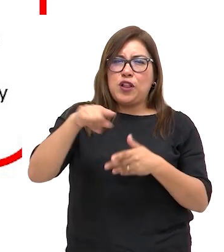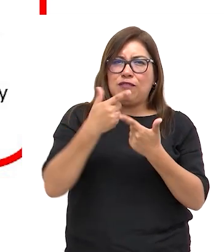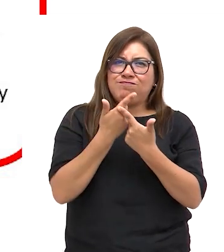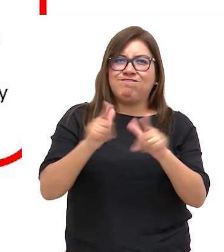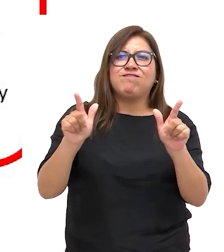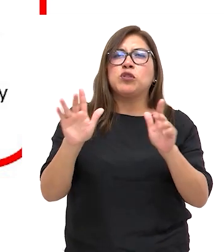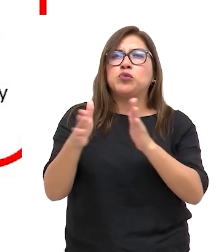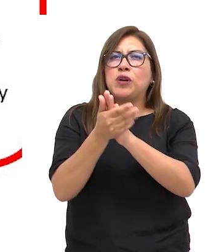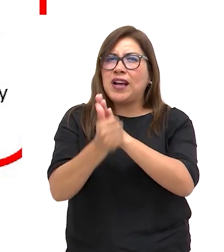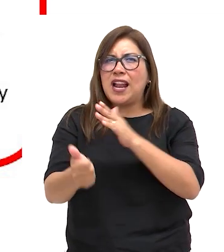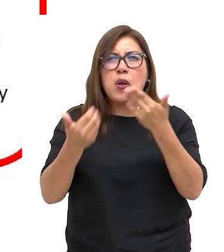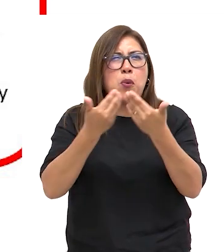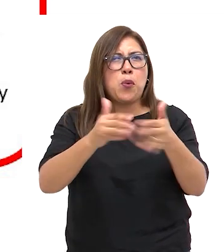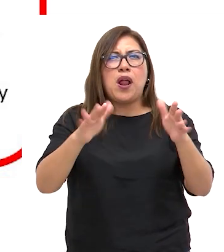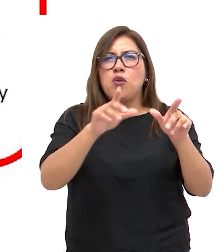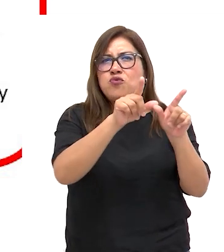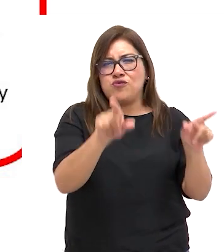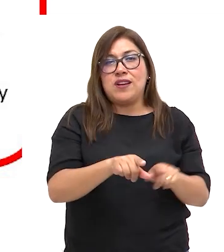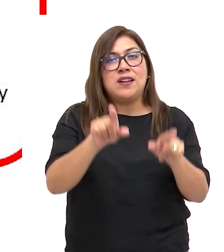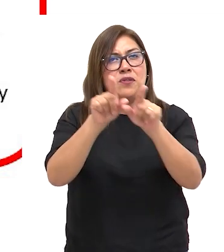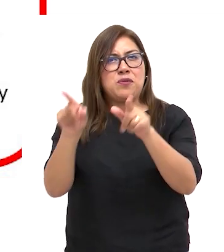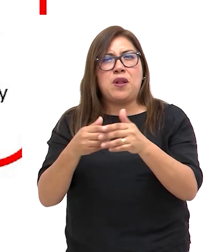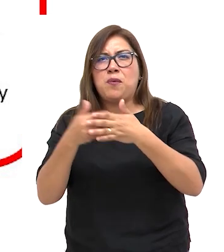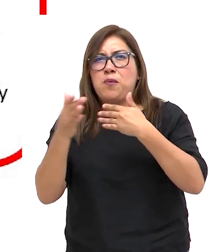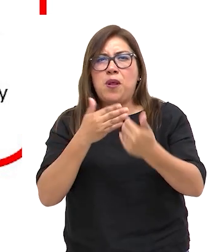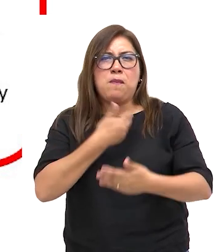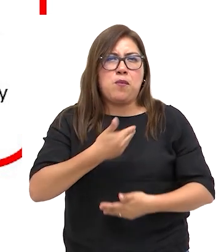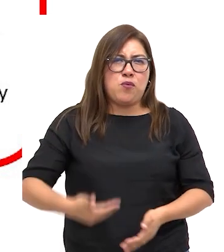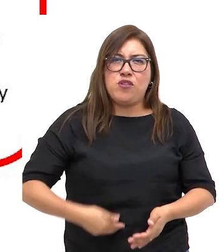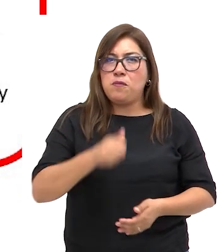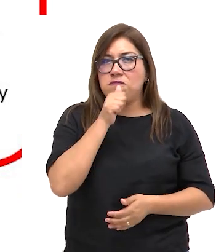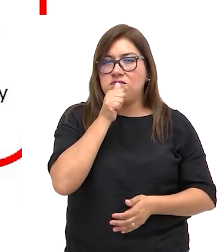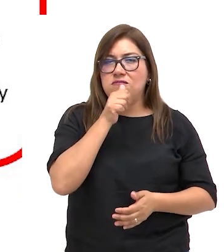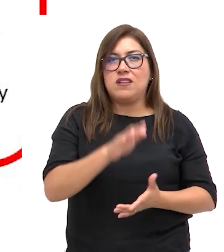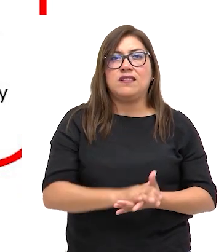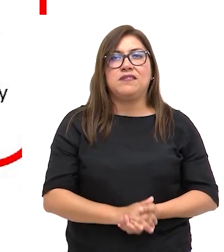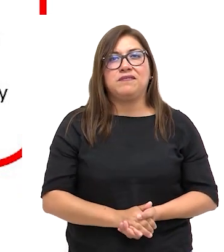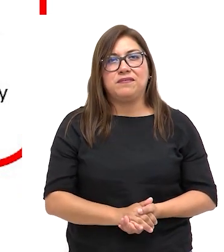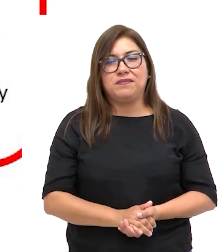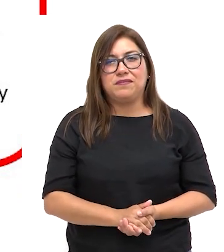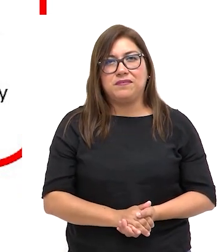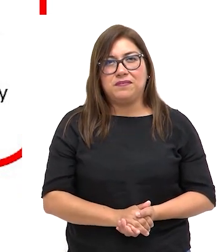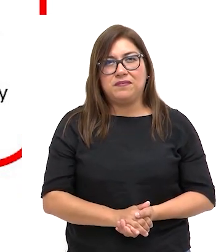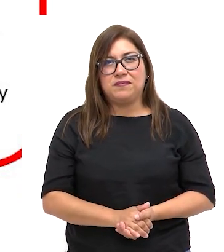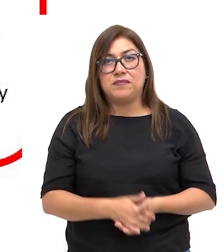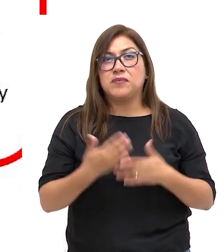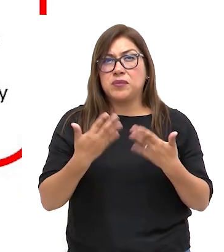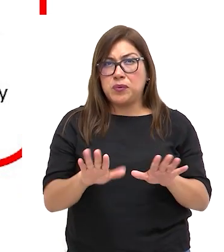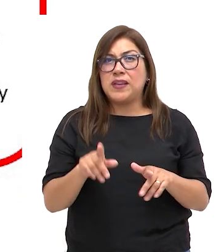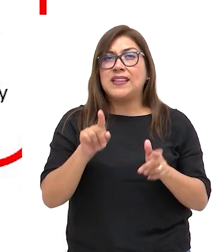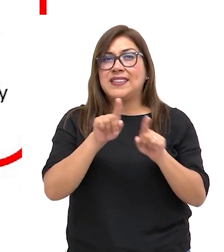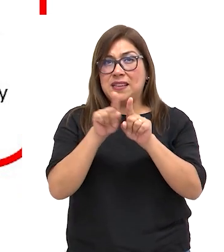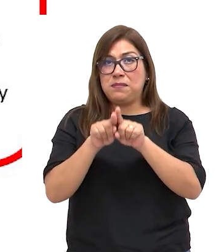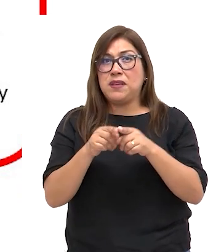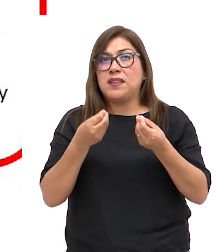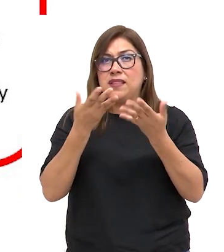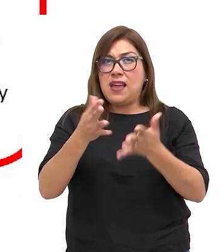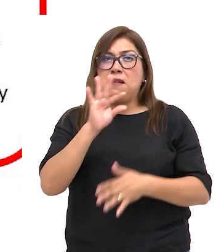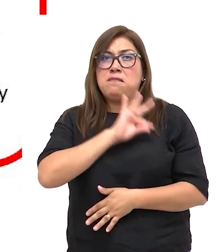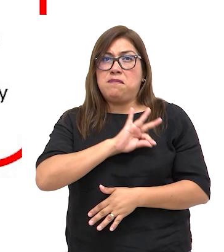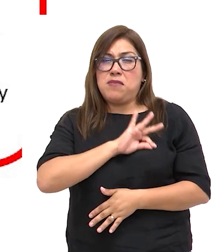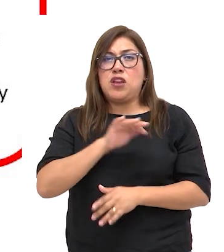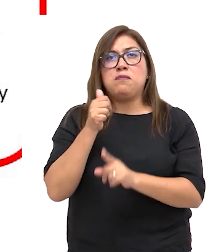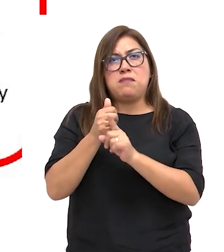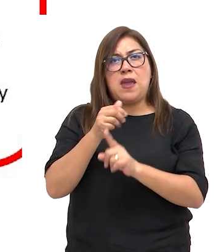puedan optimizar sus capacidades en cualquier ámbito, ya sea público o privado. Esto también traerá